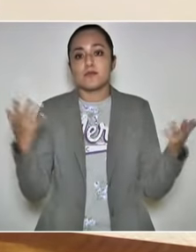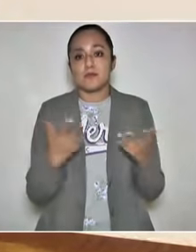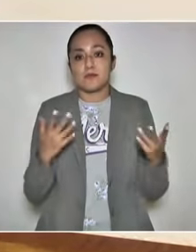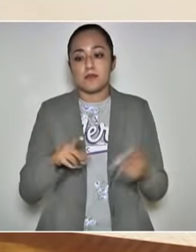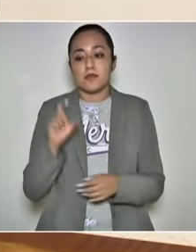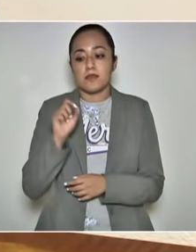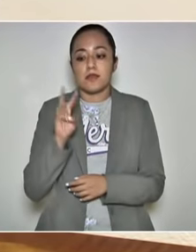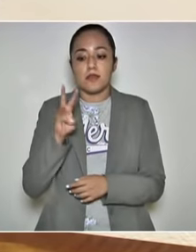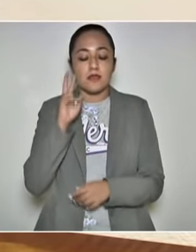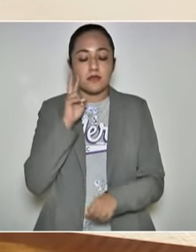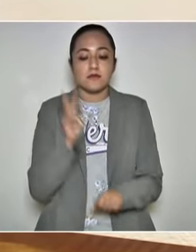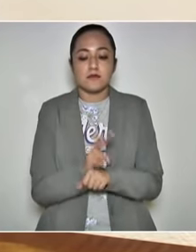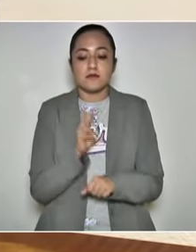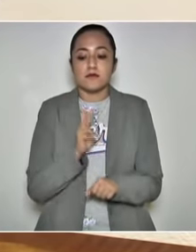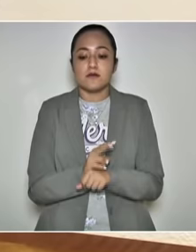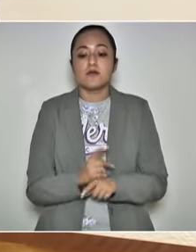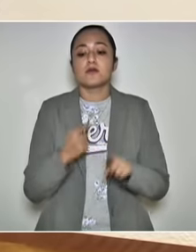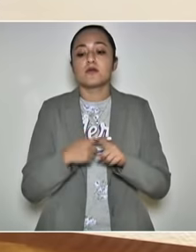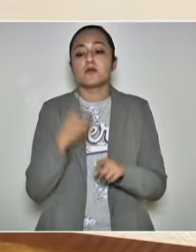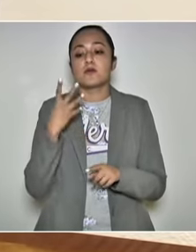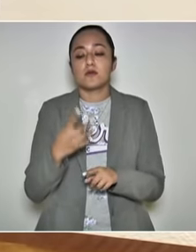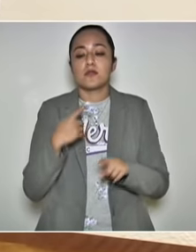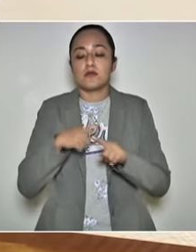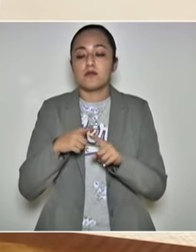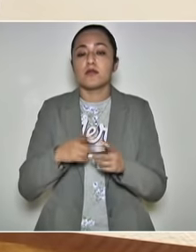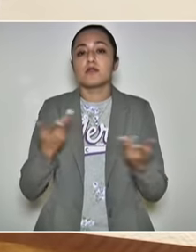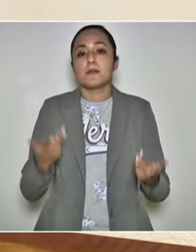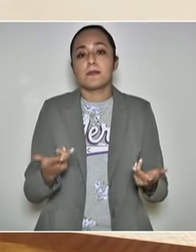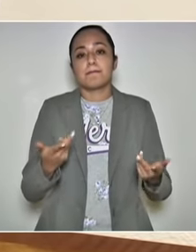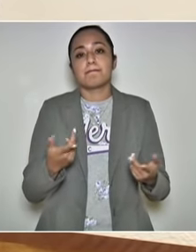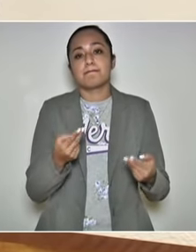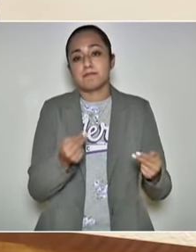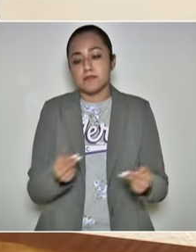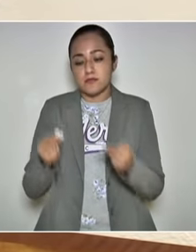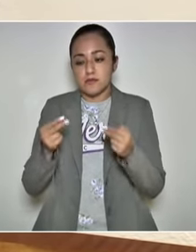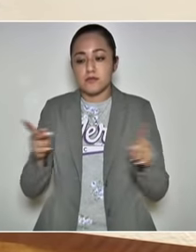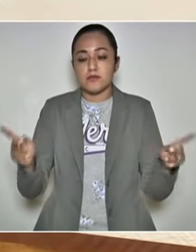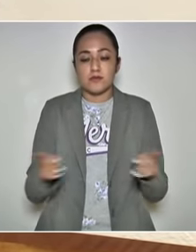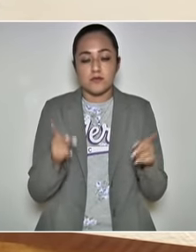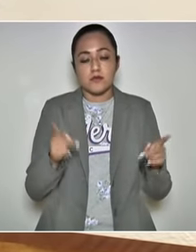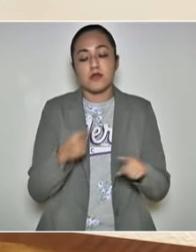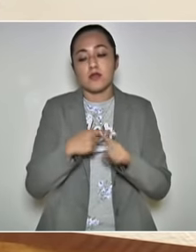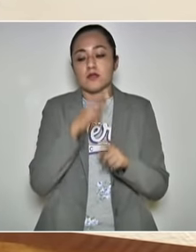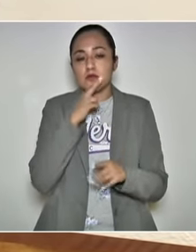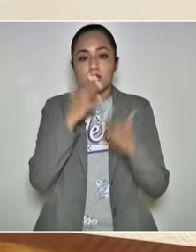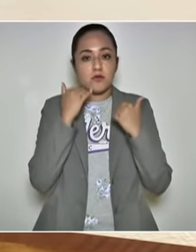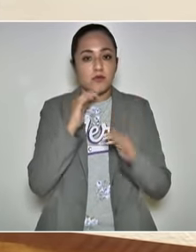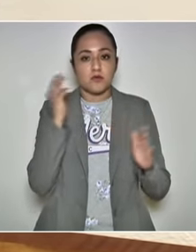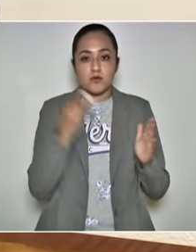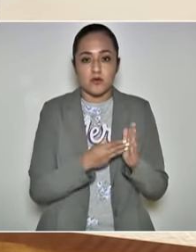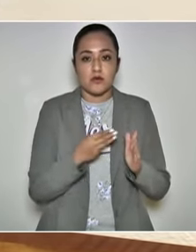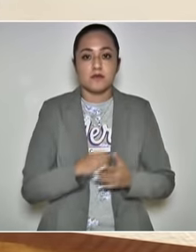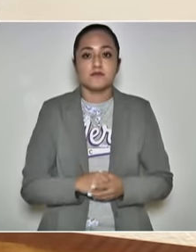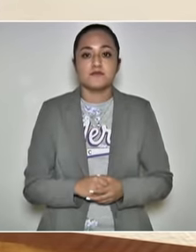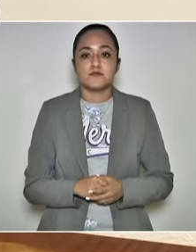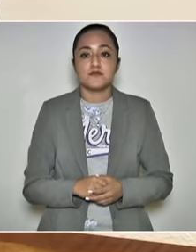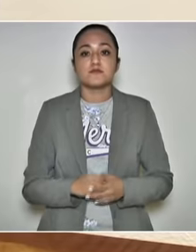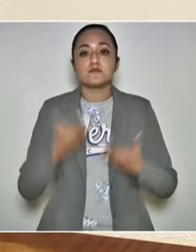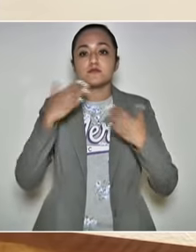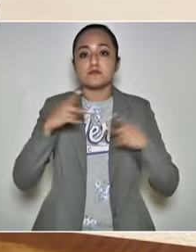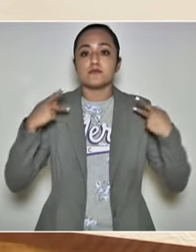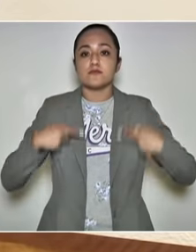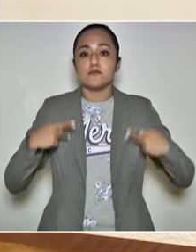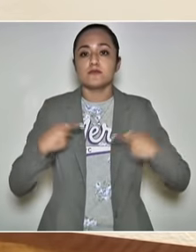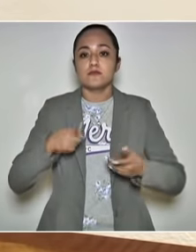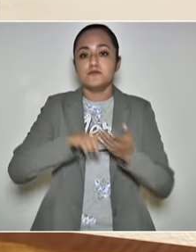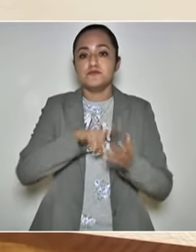cabo 23 supervisiones a cuatro distintos giros comerciales y no dio, como resultado, ninguna clausura. Sobre las